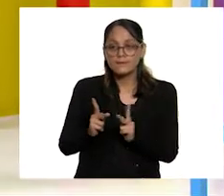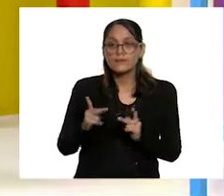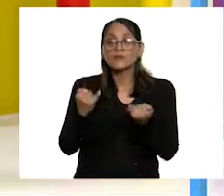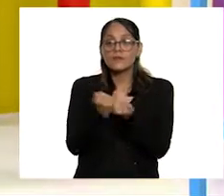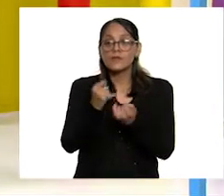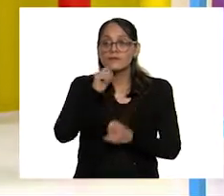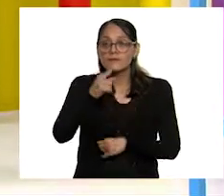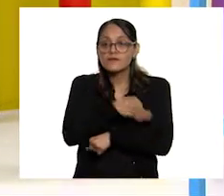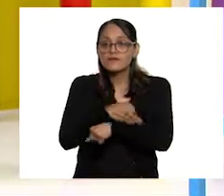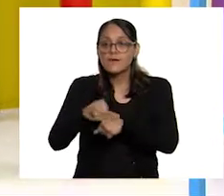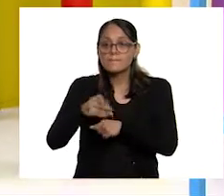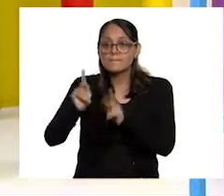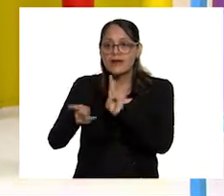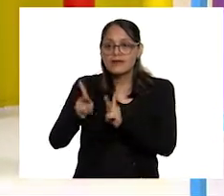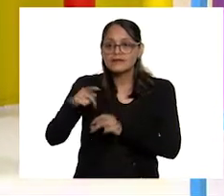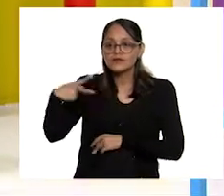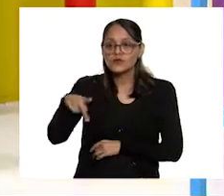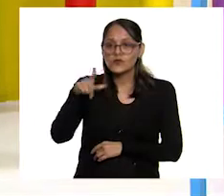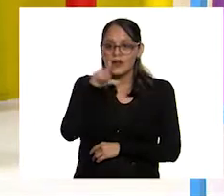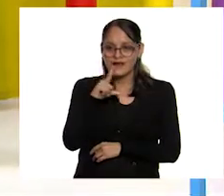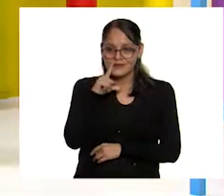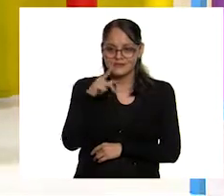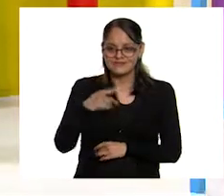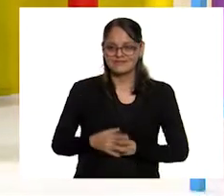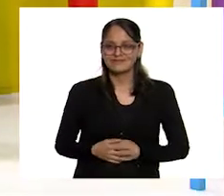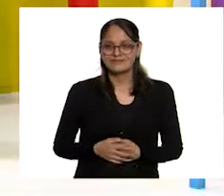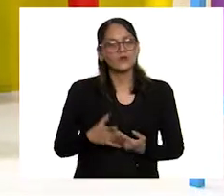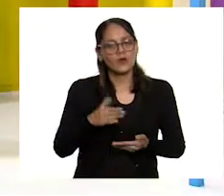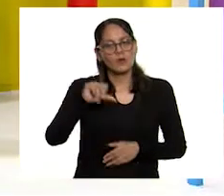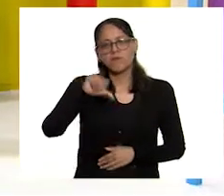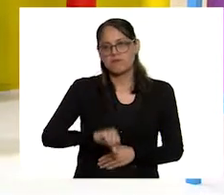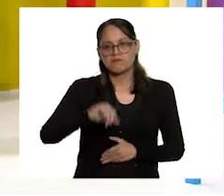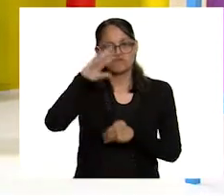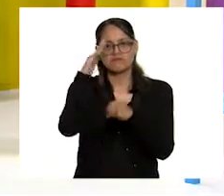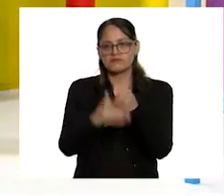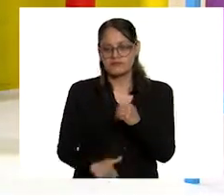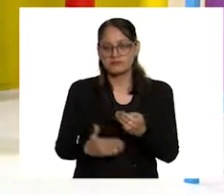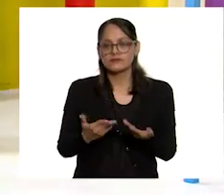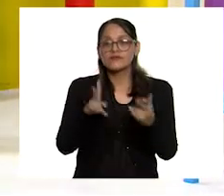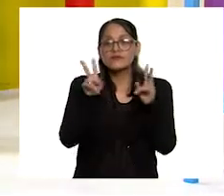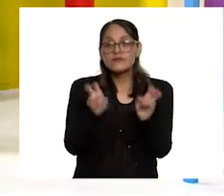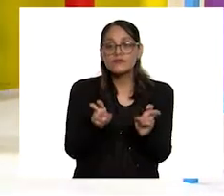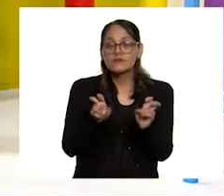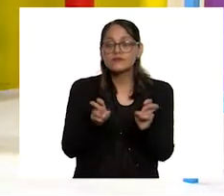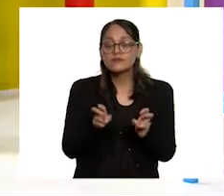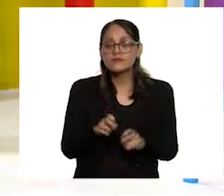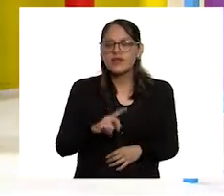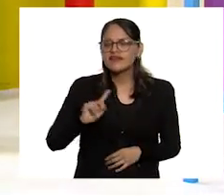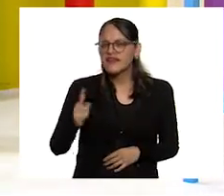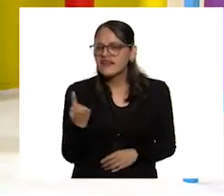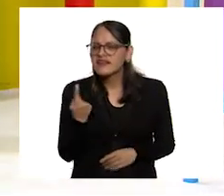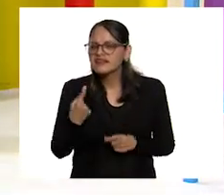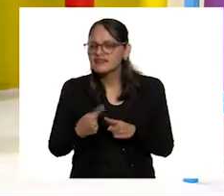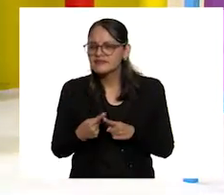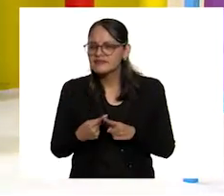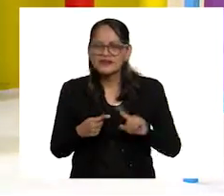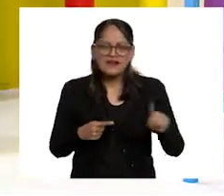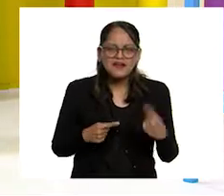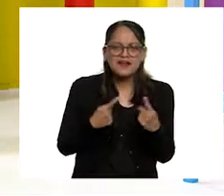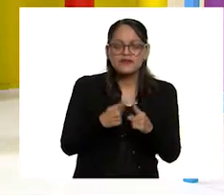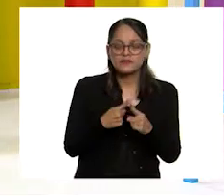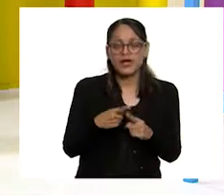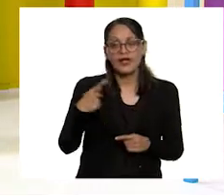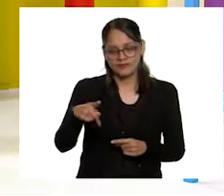y platica con tu familia en tu lengua materna. Por hoy hemos terminado con ¿Quién será? de la